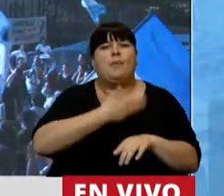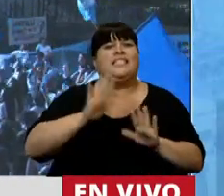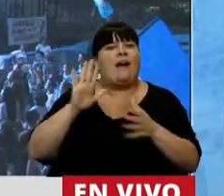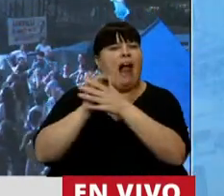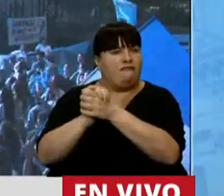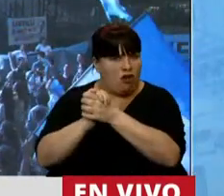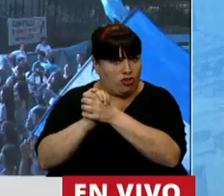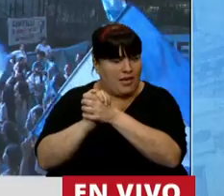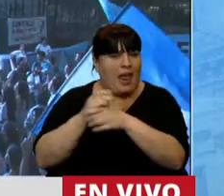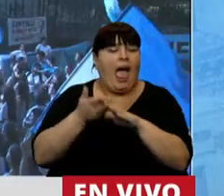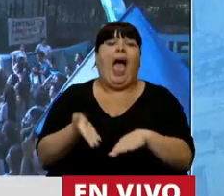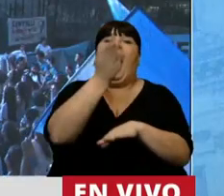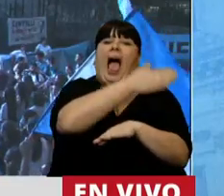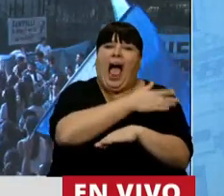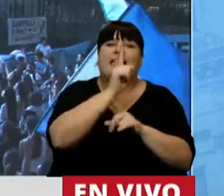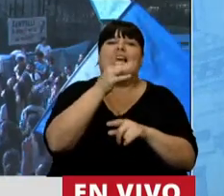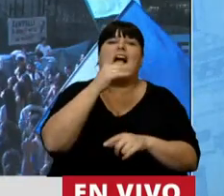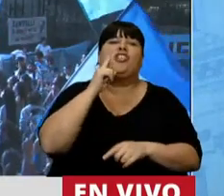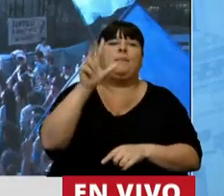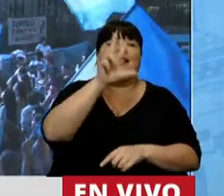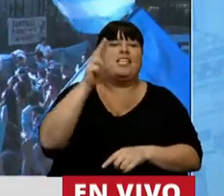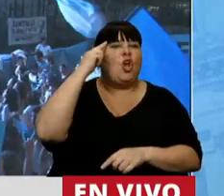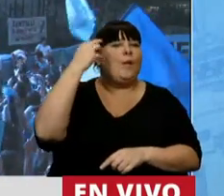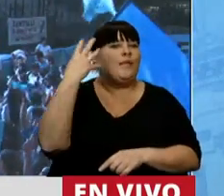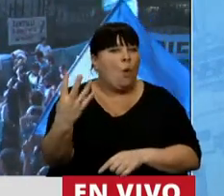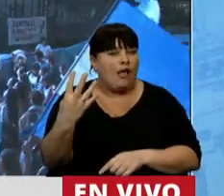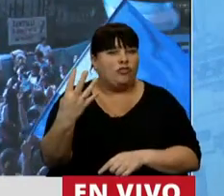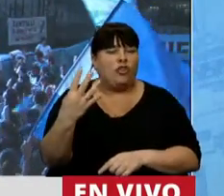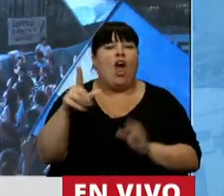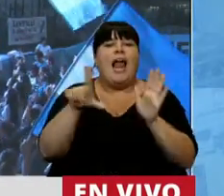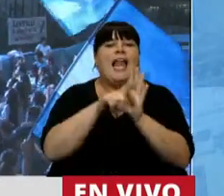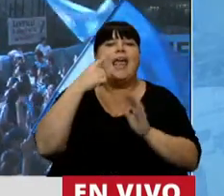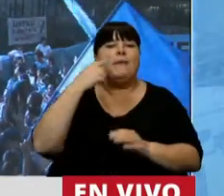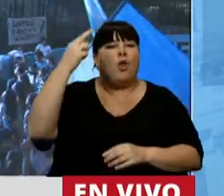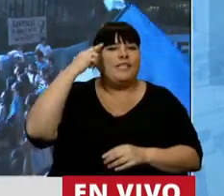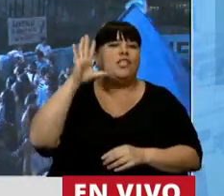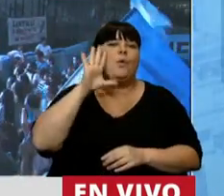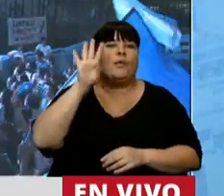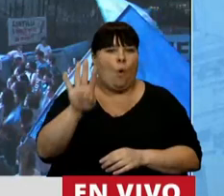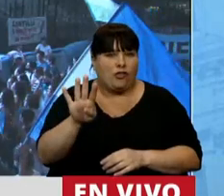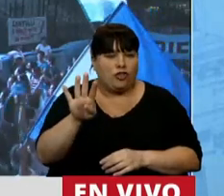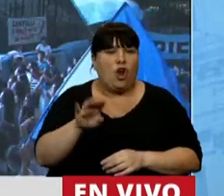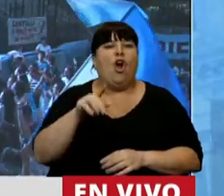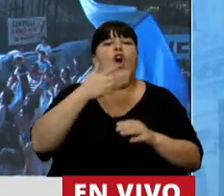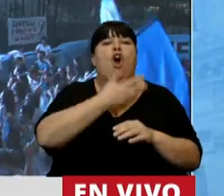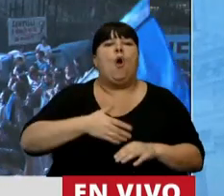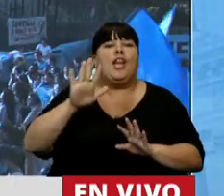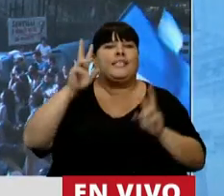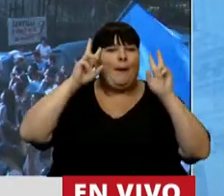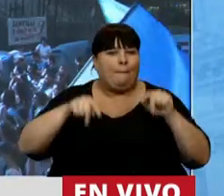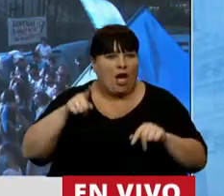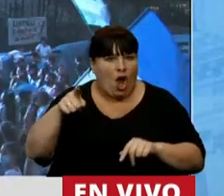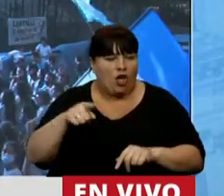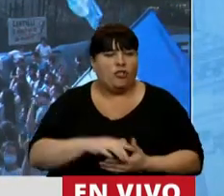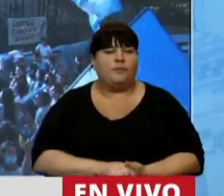Alfonsín, con un antecedente en la 14.394, la ley de 1954 en el gobierno de Perón?